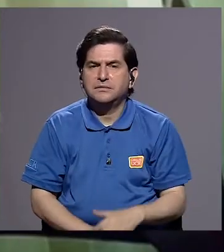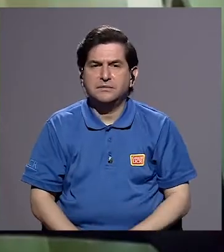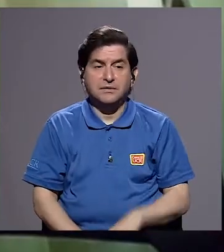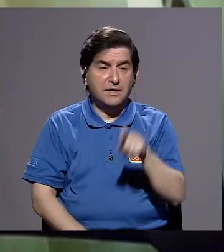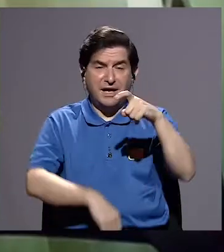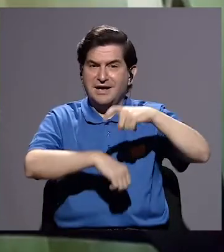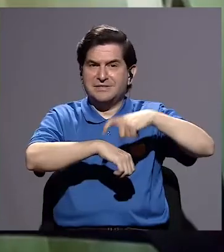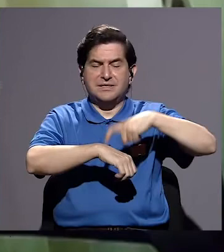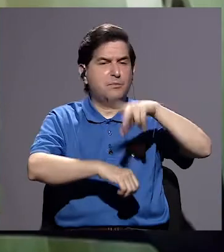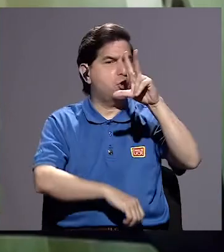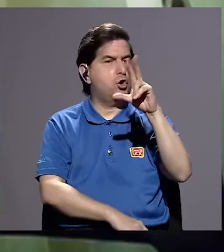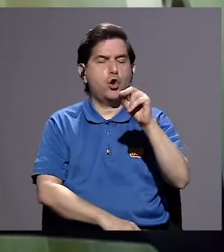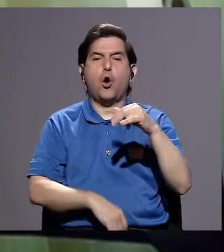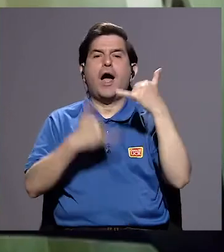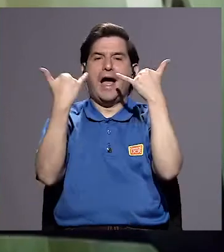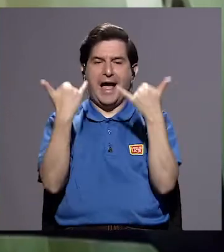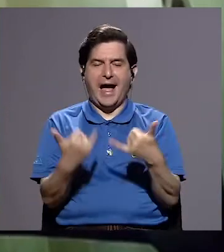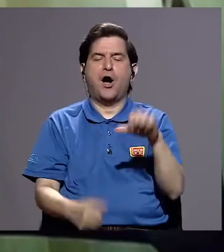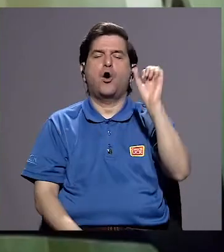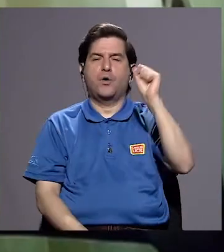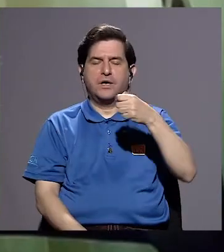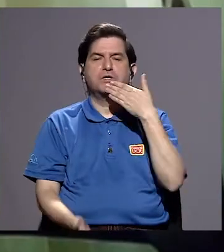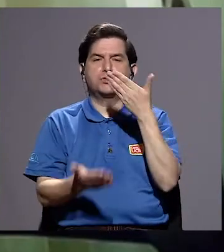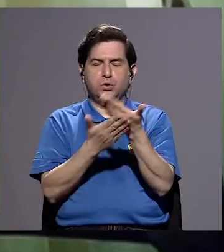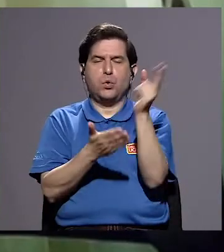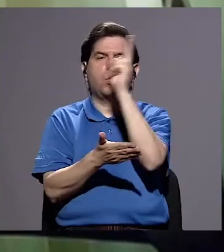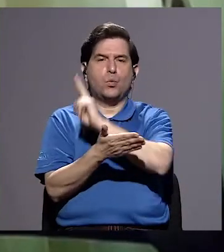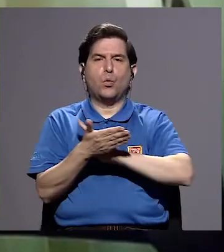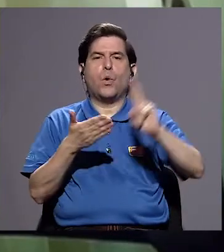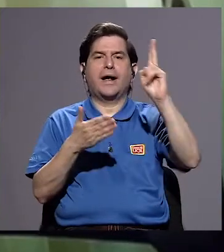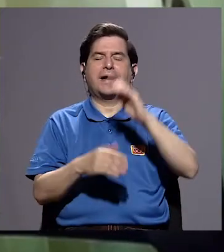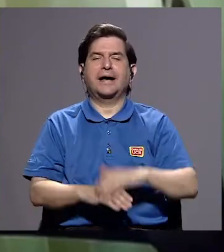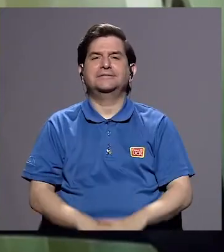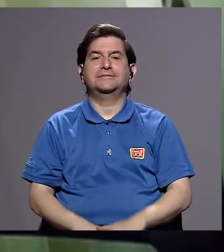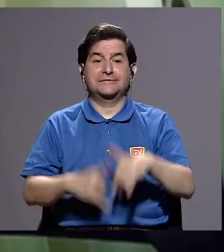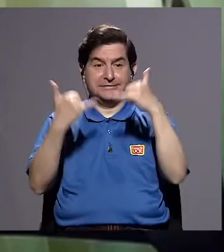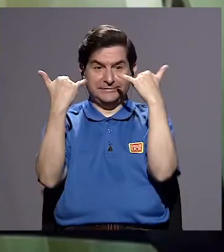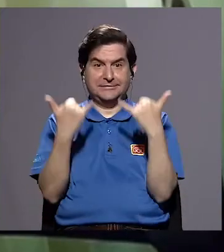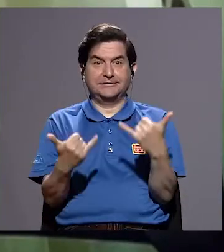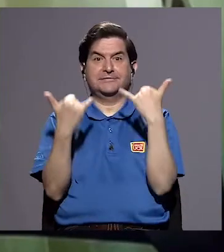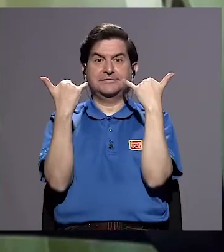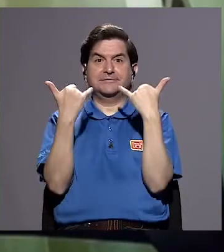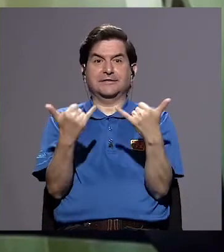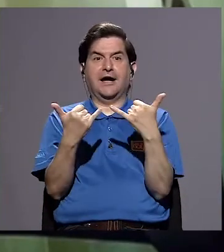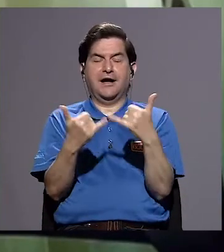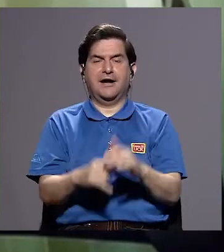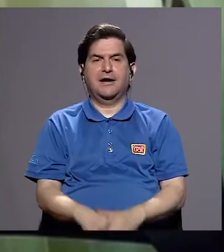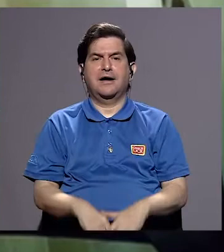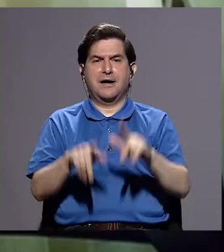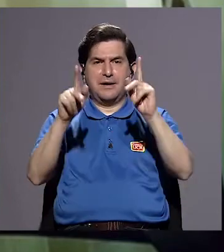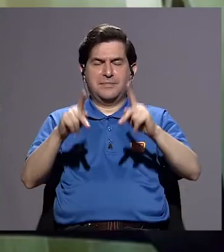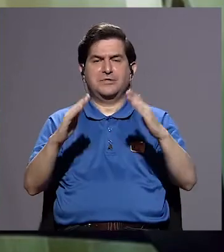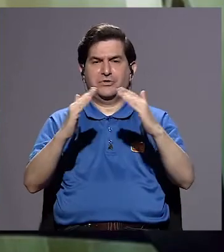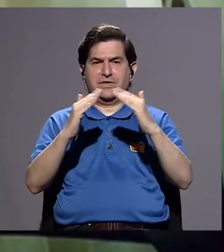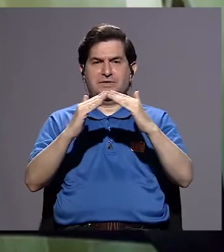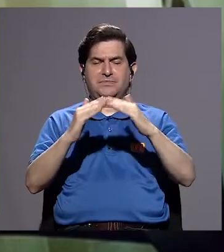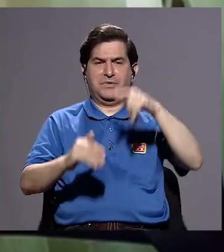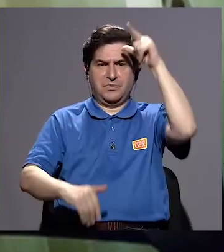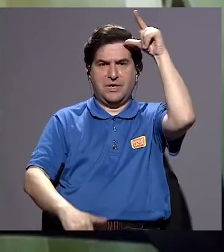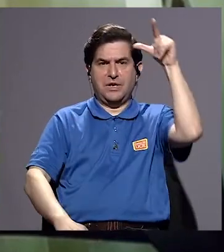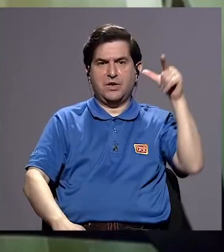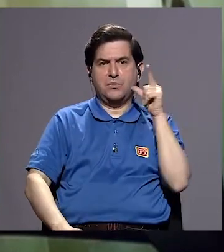Bueno, en ese entonces no, pero ahora sí hay ya buenas universidades y ya los pobladores de Limón